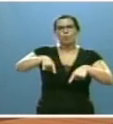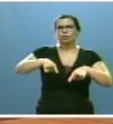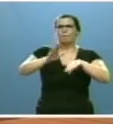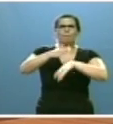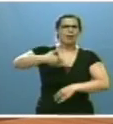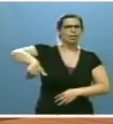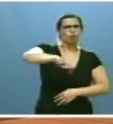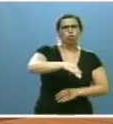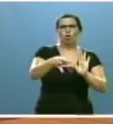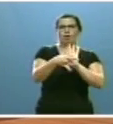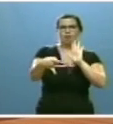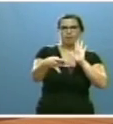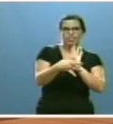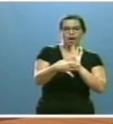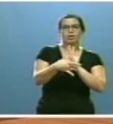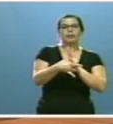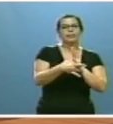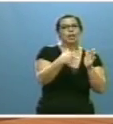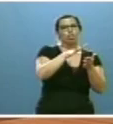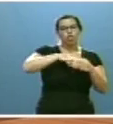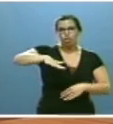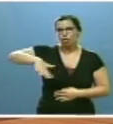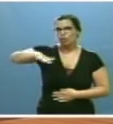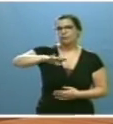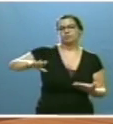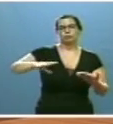calidad para todos y en todo el territorio.